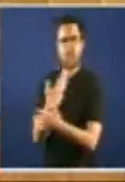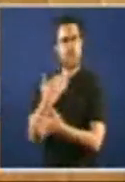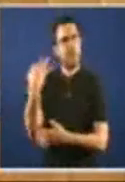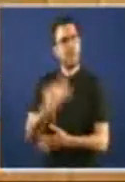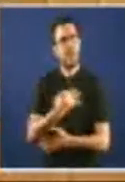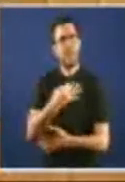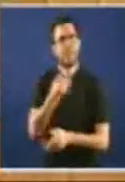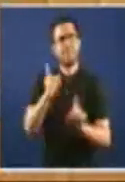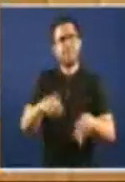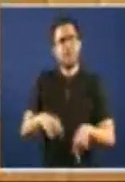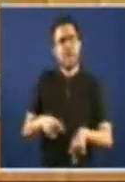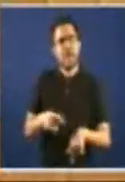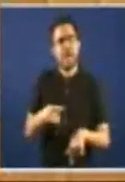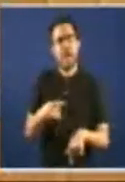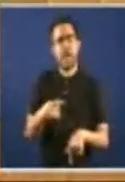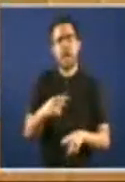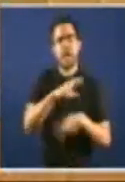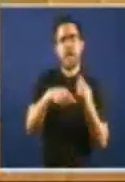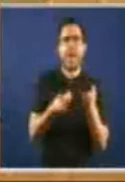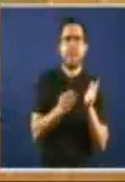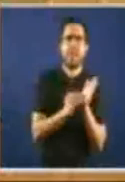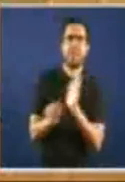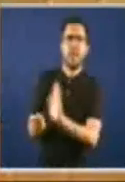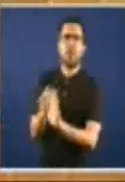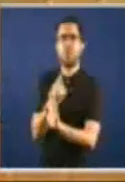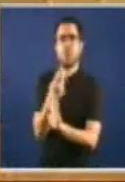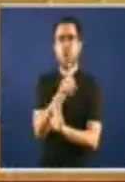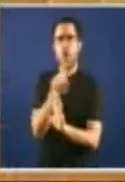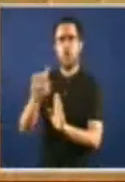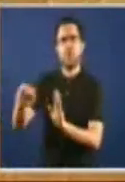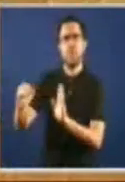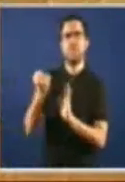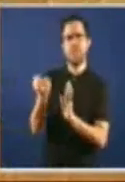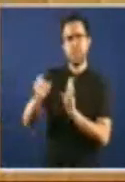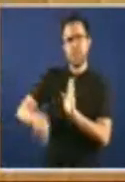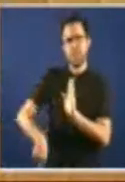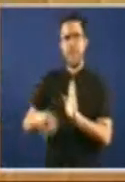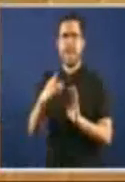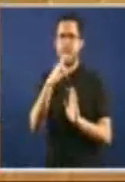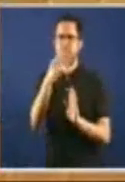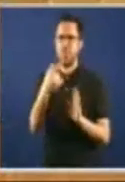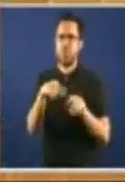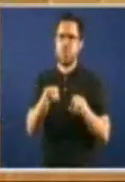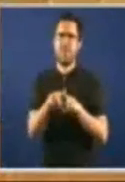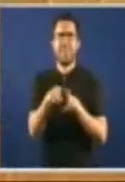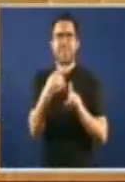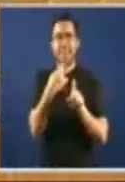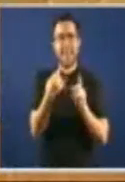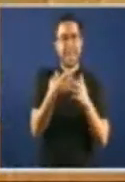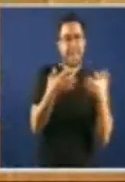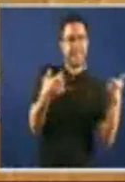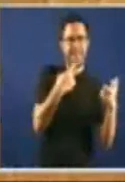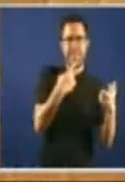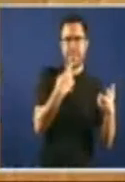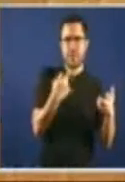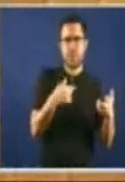A aceptar Outra enmenda Da alternativa galega Número 11 Donde se fala De elaborar Un índice estatístico De